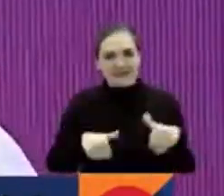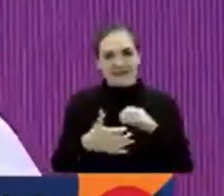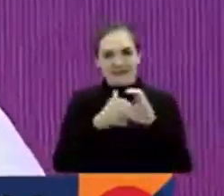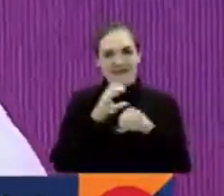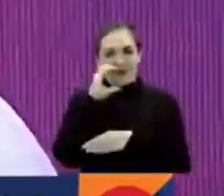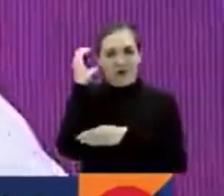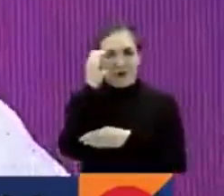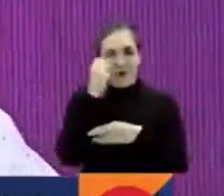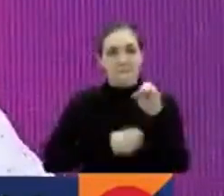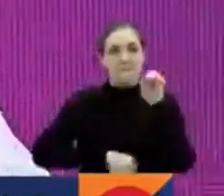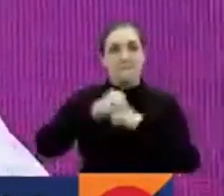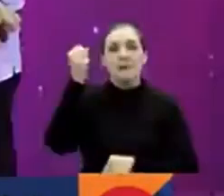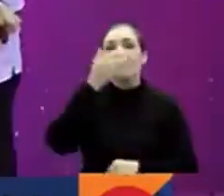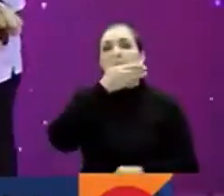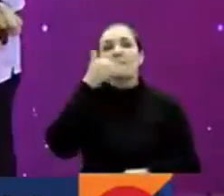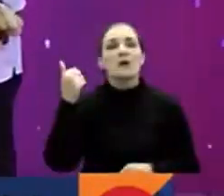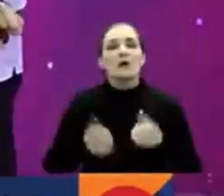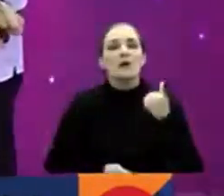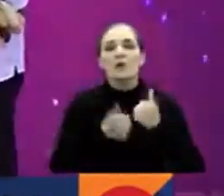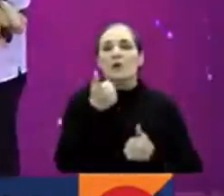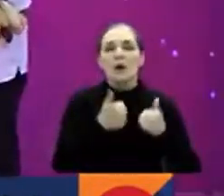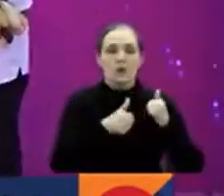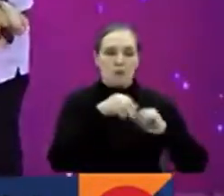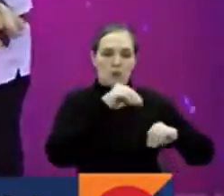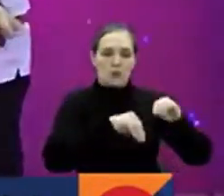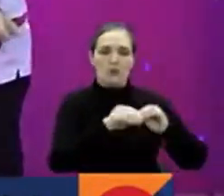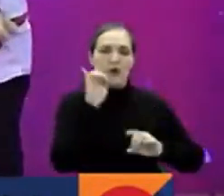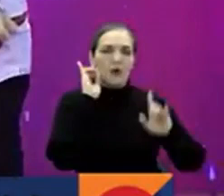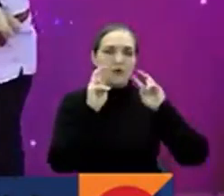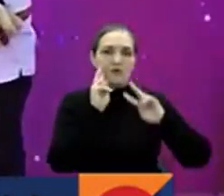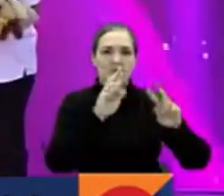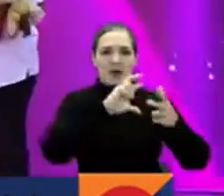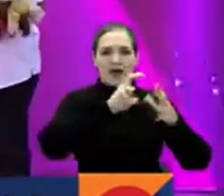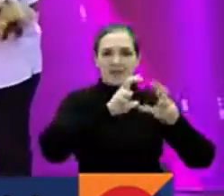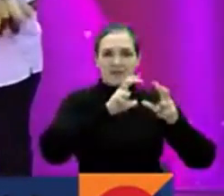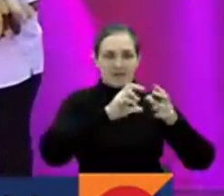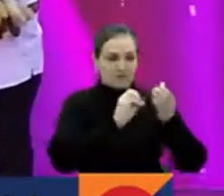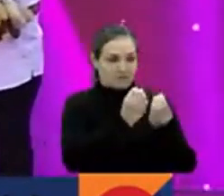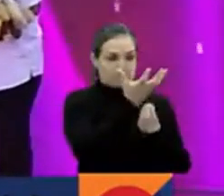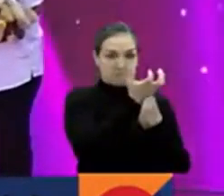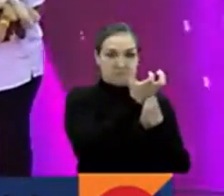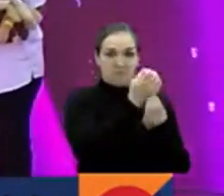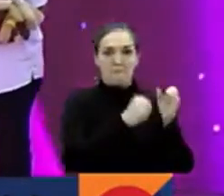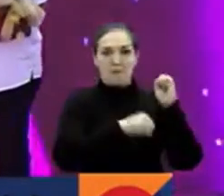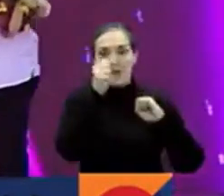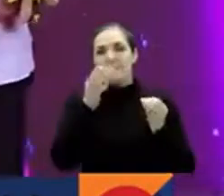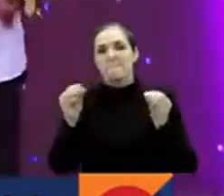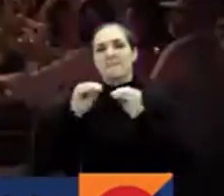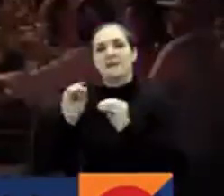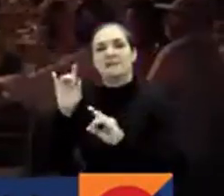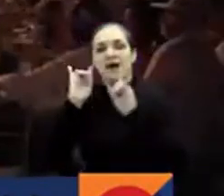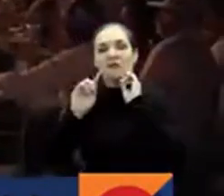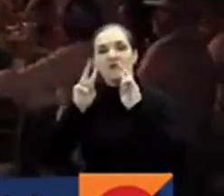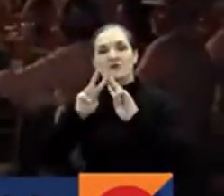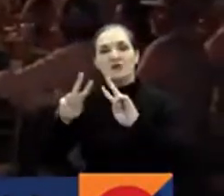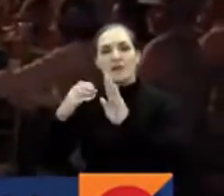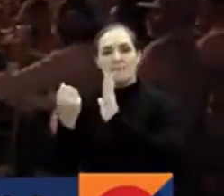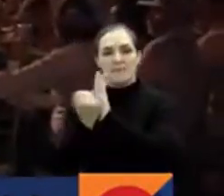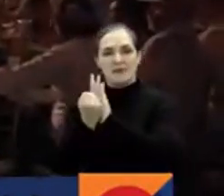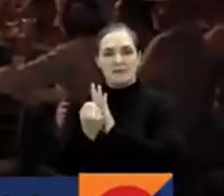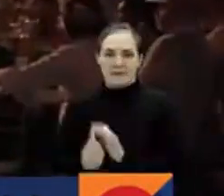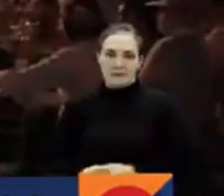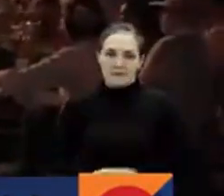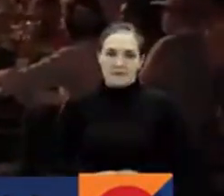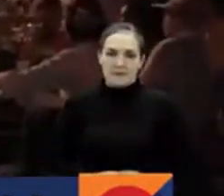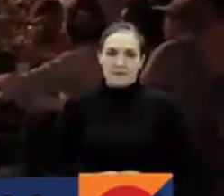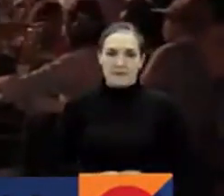Colombia, ganó en las categorías Mejor Producción Audiovisual de Animación y Contenido Audiovisual de Marca. Llegar